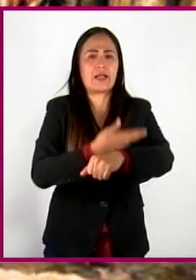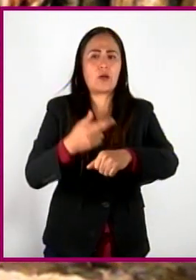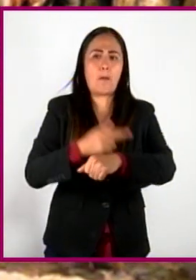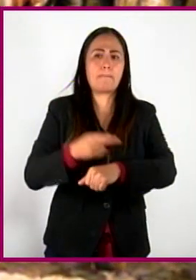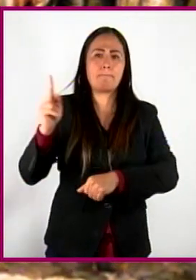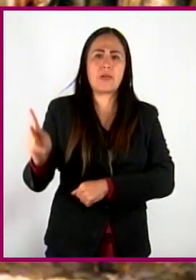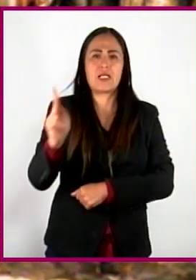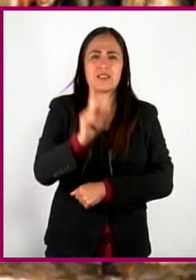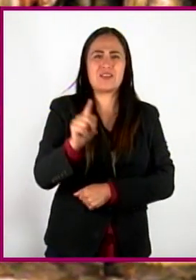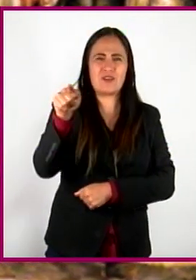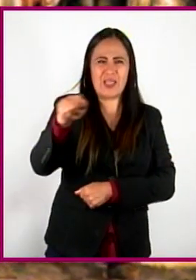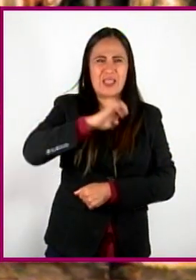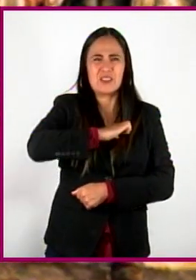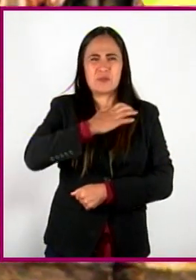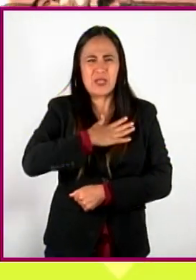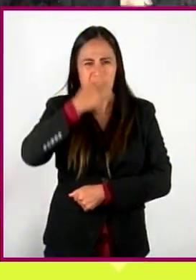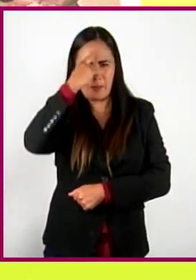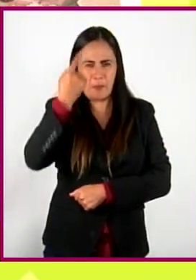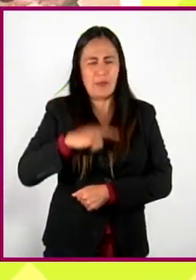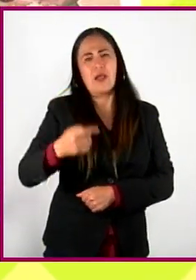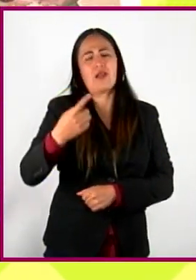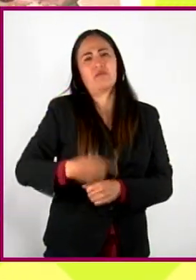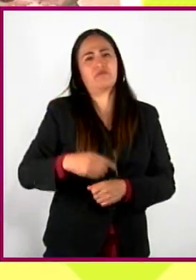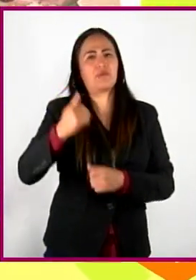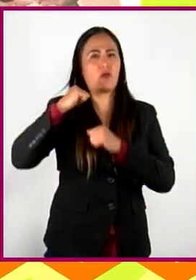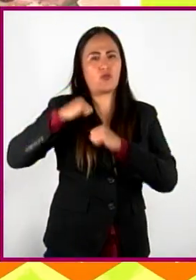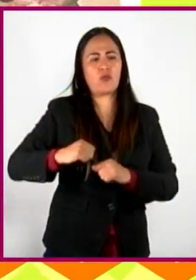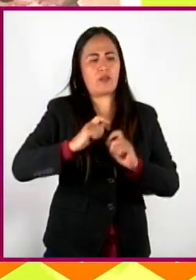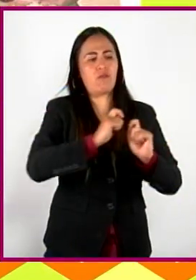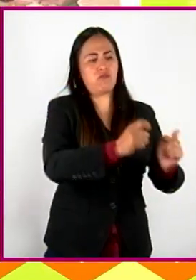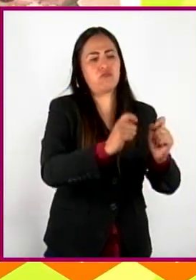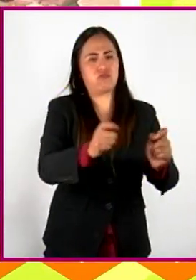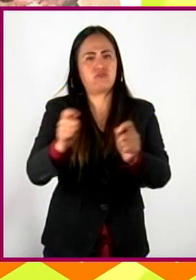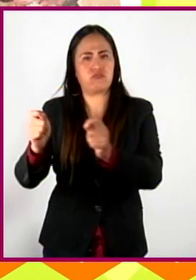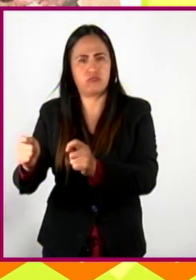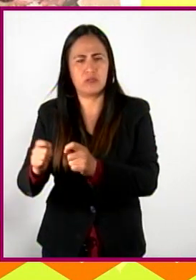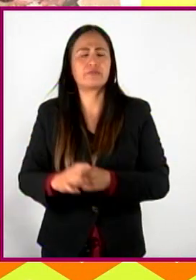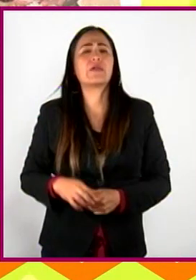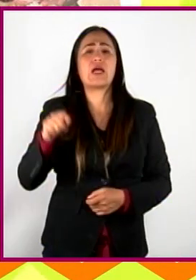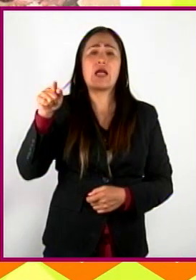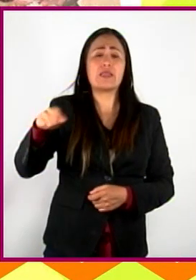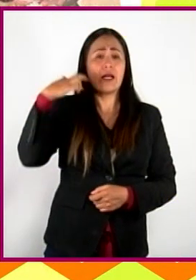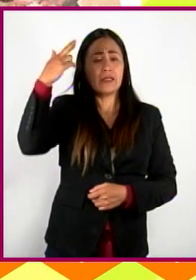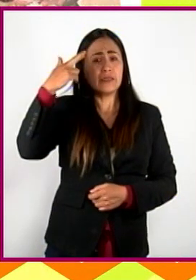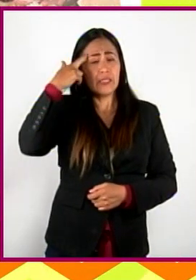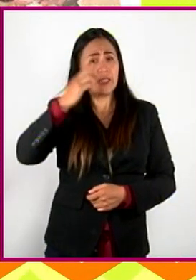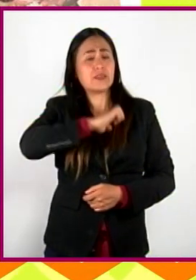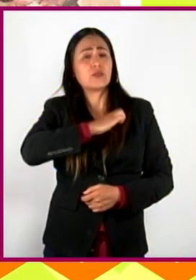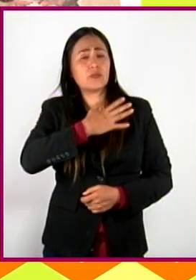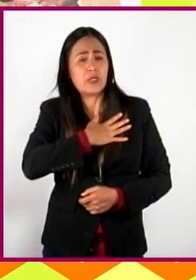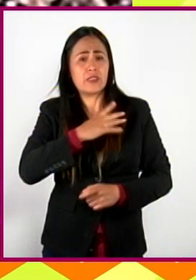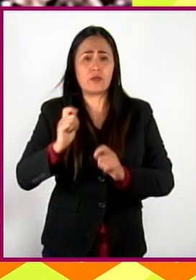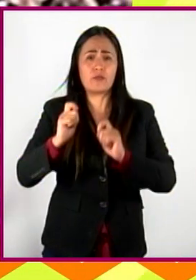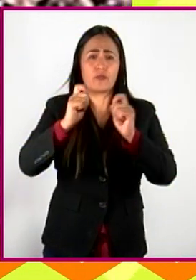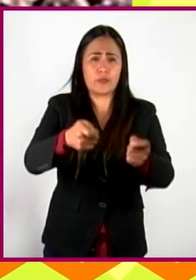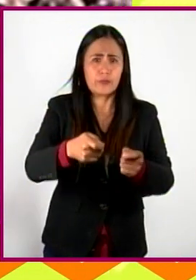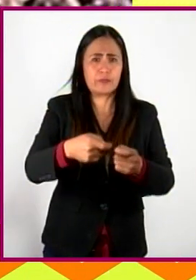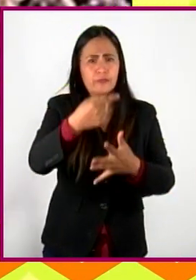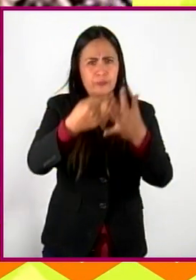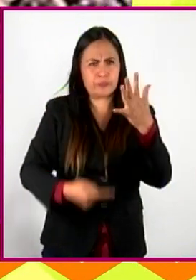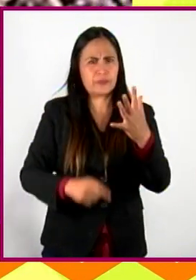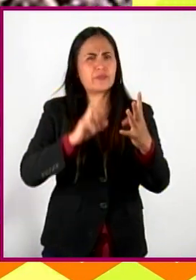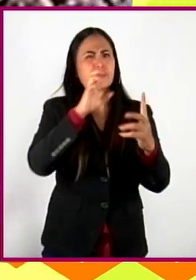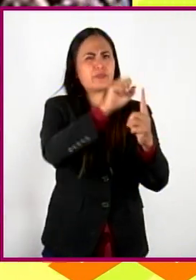definir los cargos políticos. En teoría, la corona española encargó a los encomenderos la